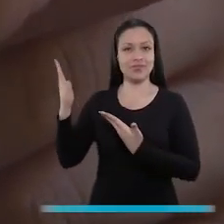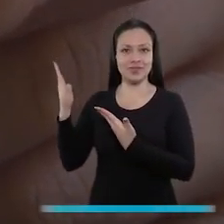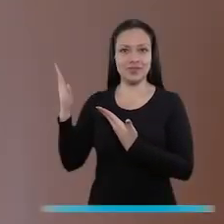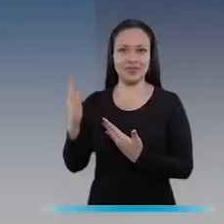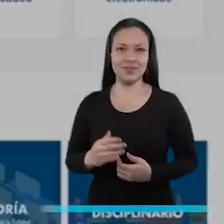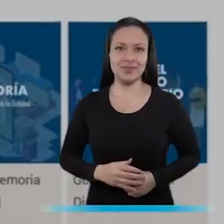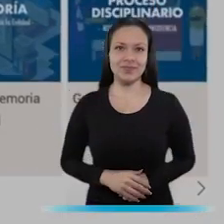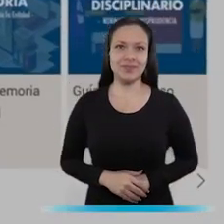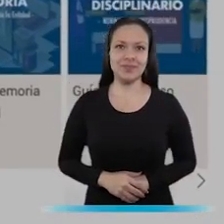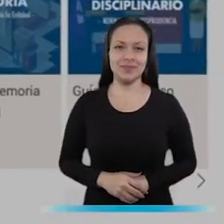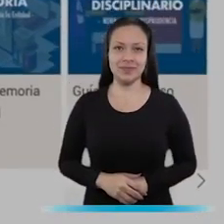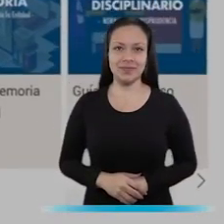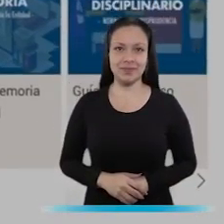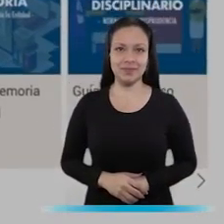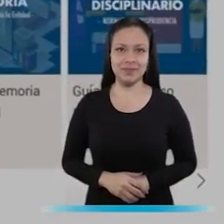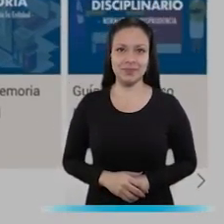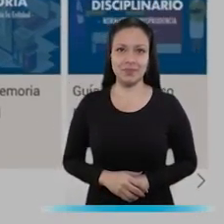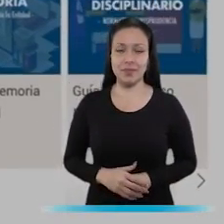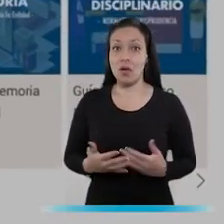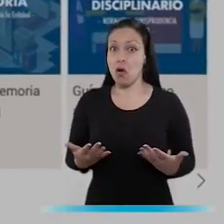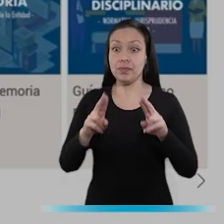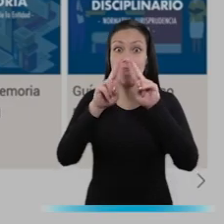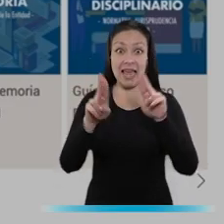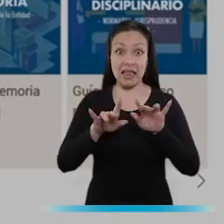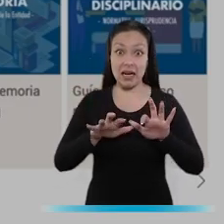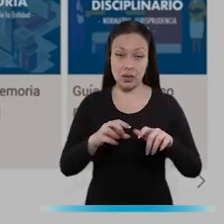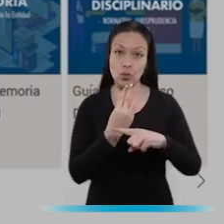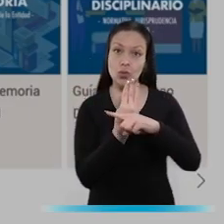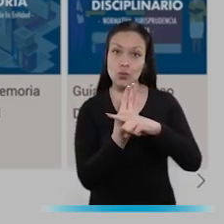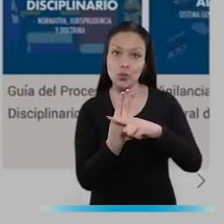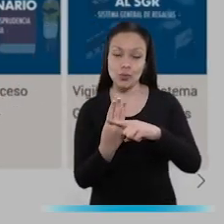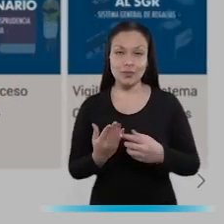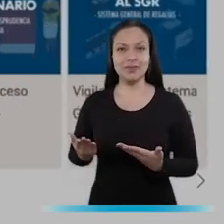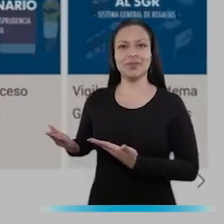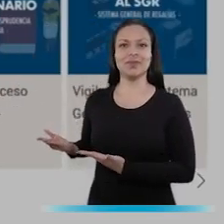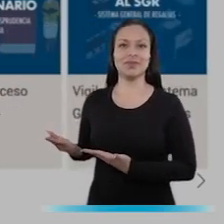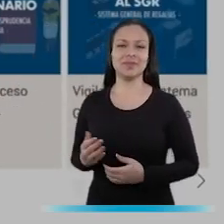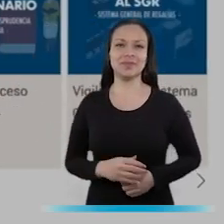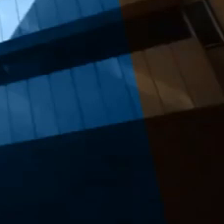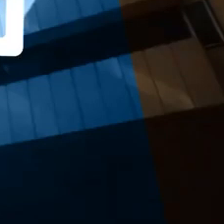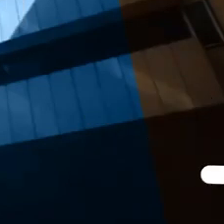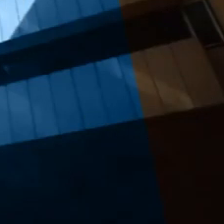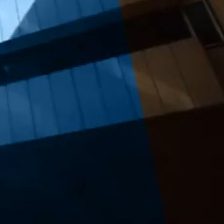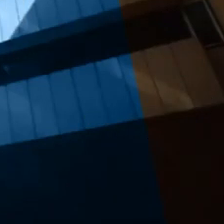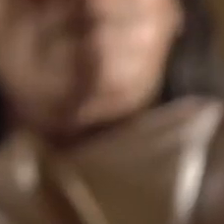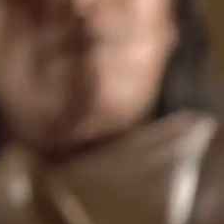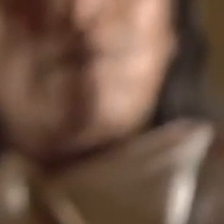-808 o en nuestra sede electrónica en www.procuraduría.gov.co